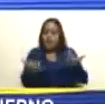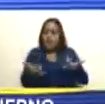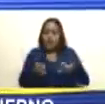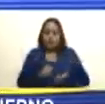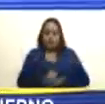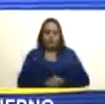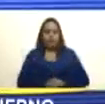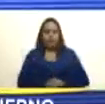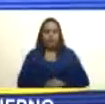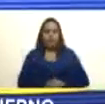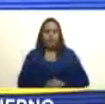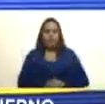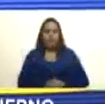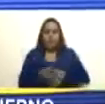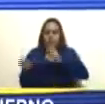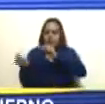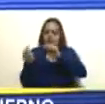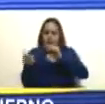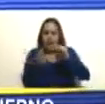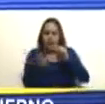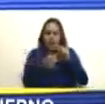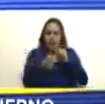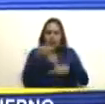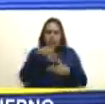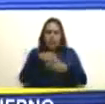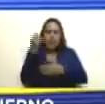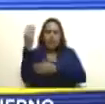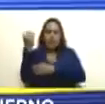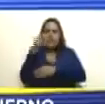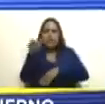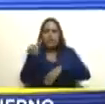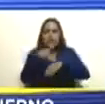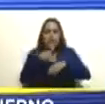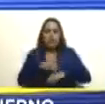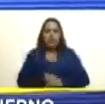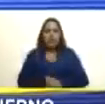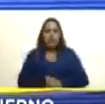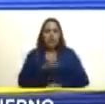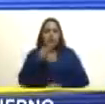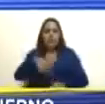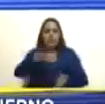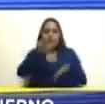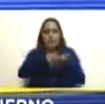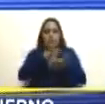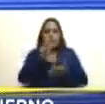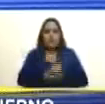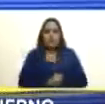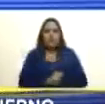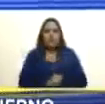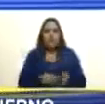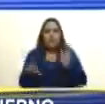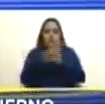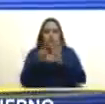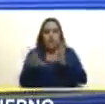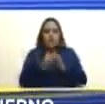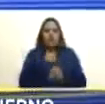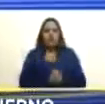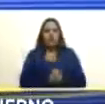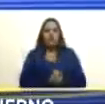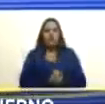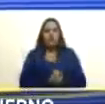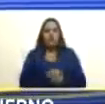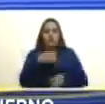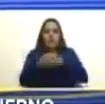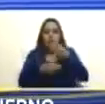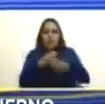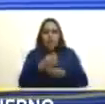el debate en la asamblea nacional y la aprobación de la ley orgánica para la